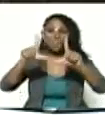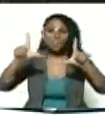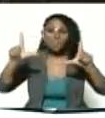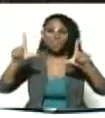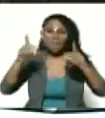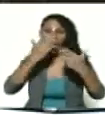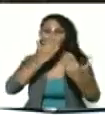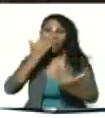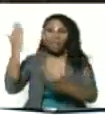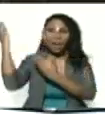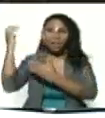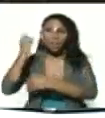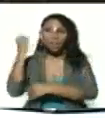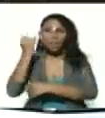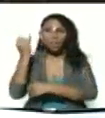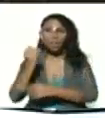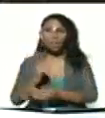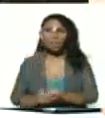adelante el junquito